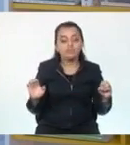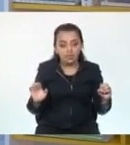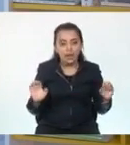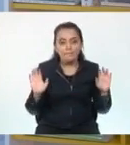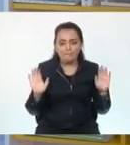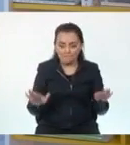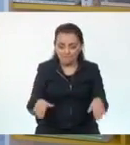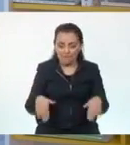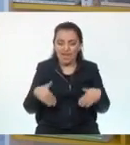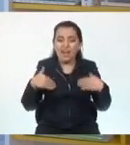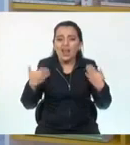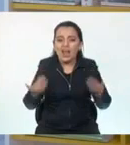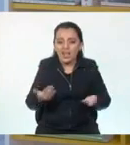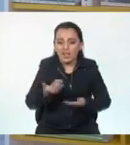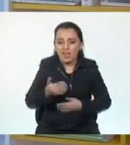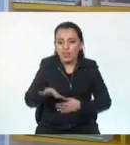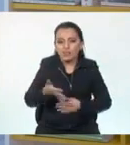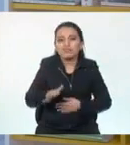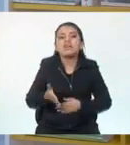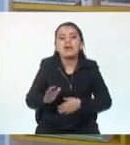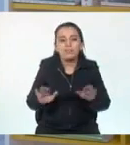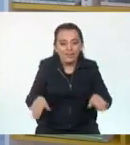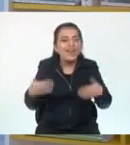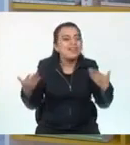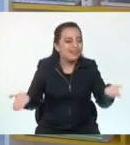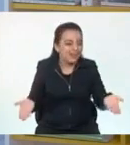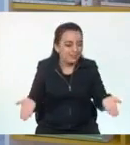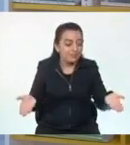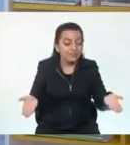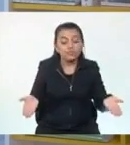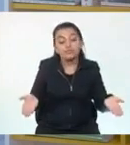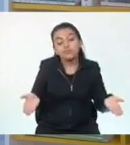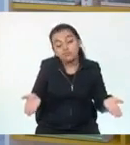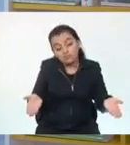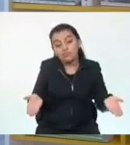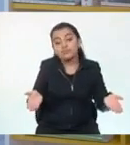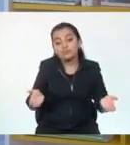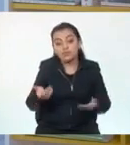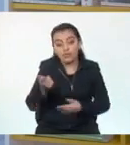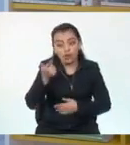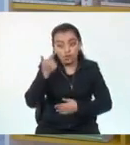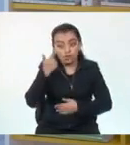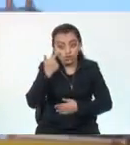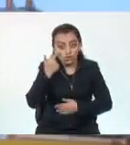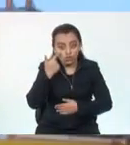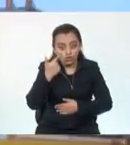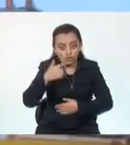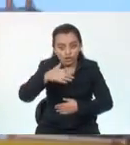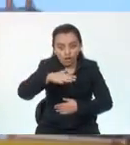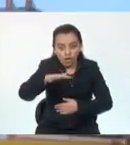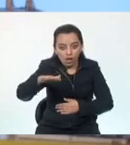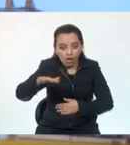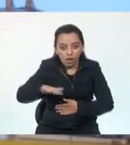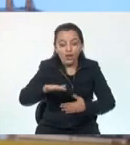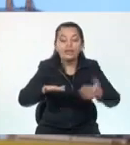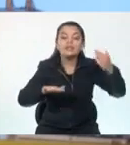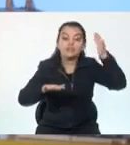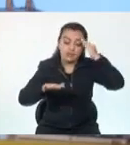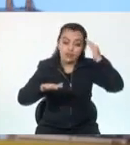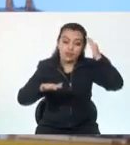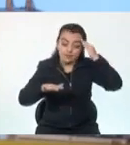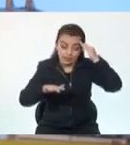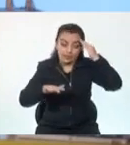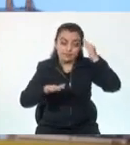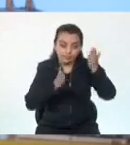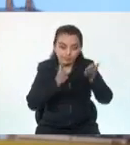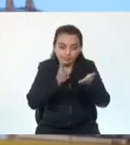sirven los puntos cardinales? Pues nos sirven para encontrar direcciones. Para ubicarnos en un sitio